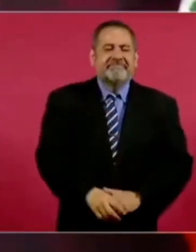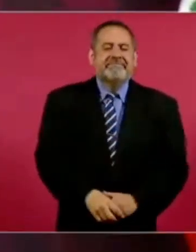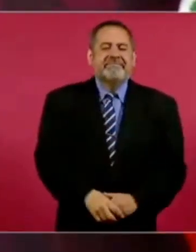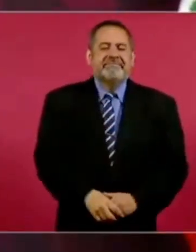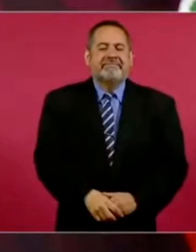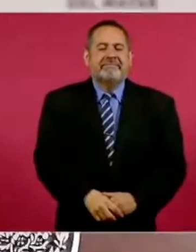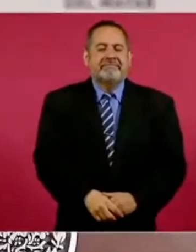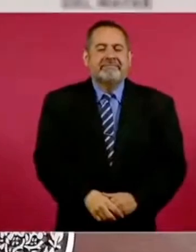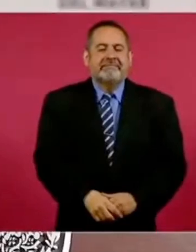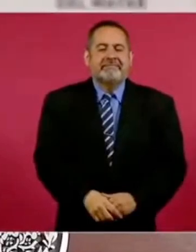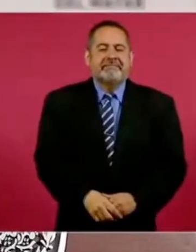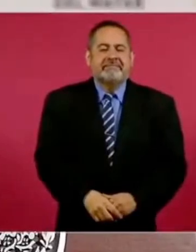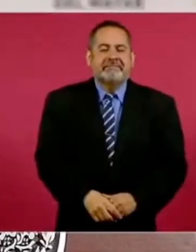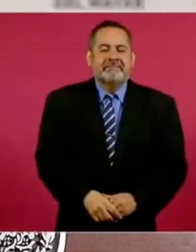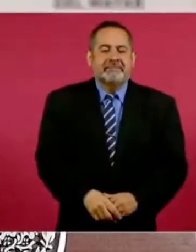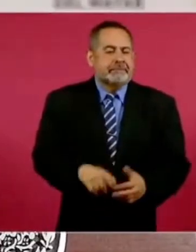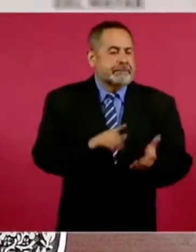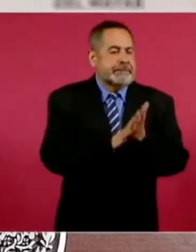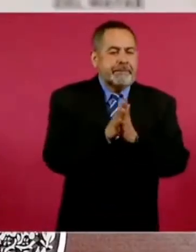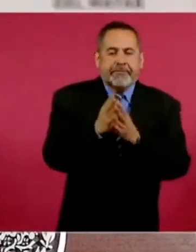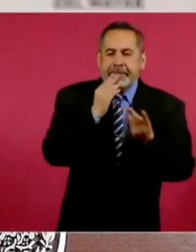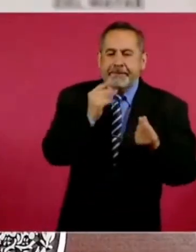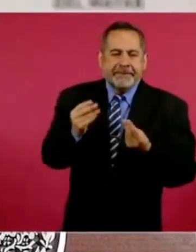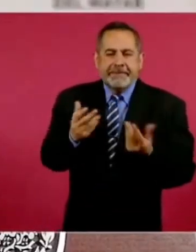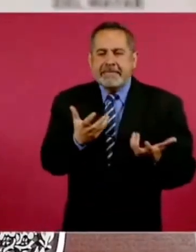Se le hace agua a la boca.